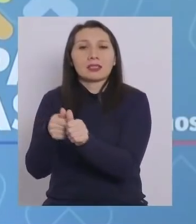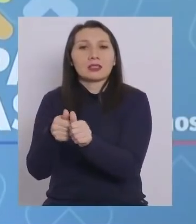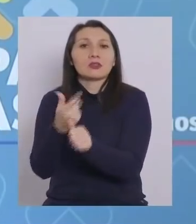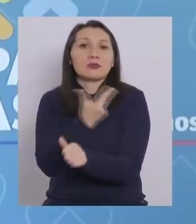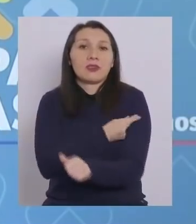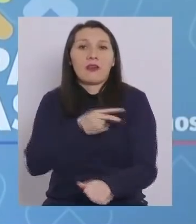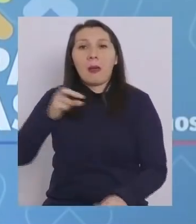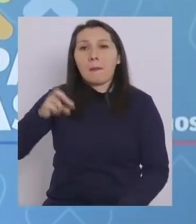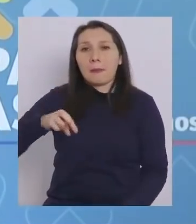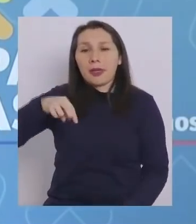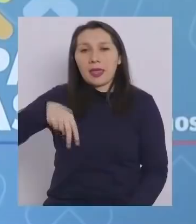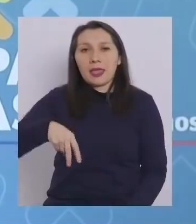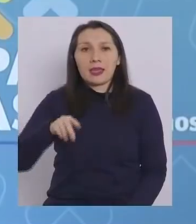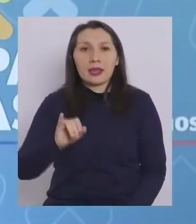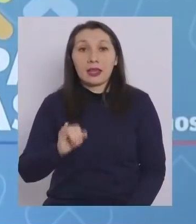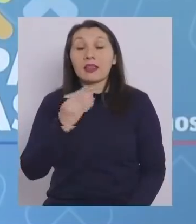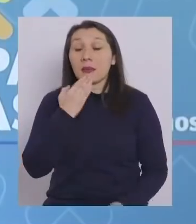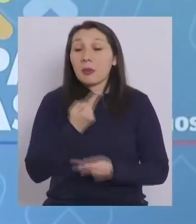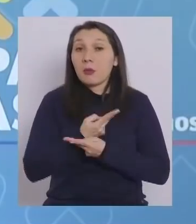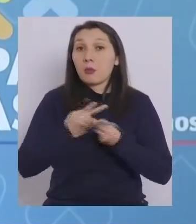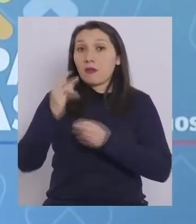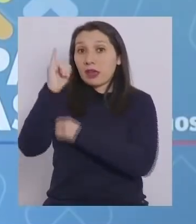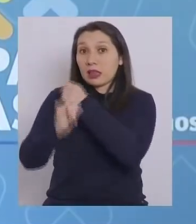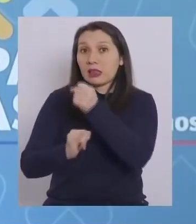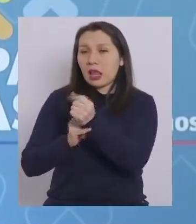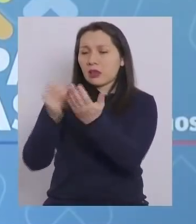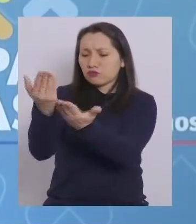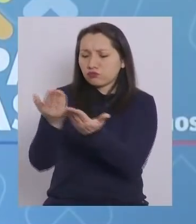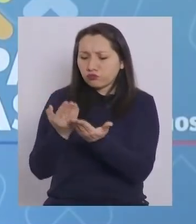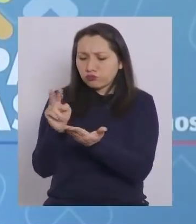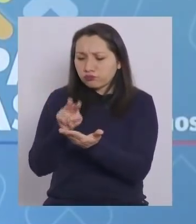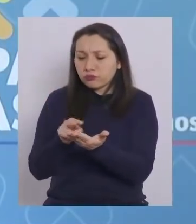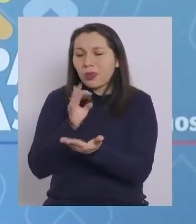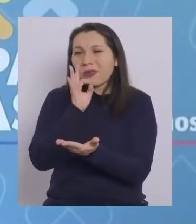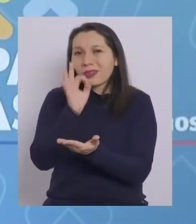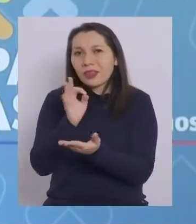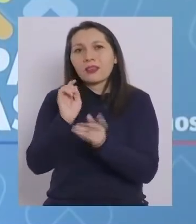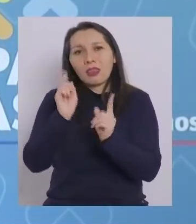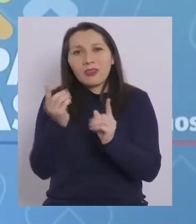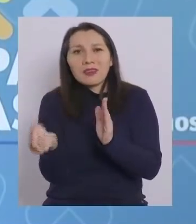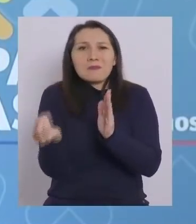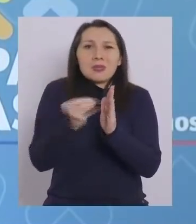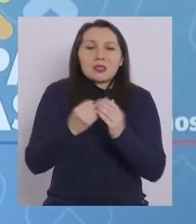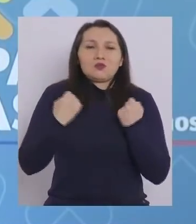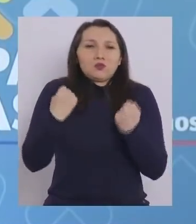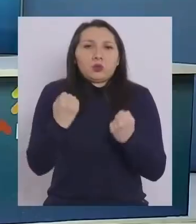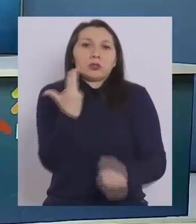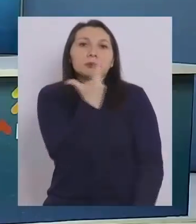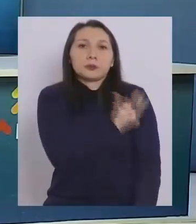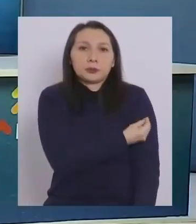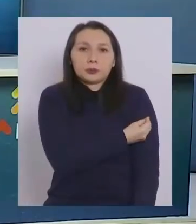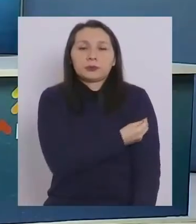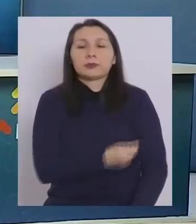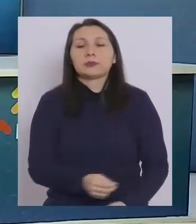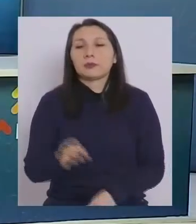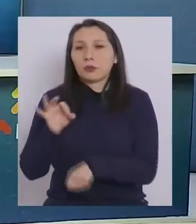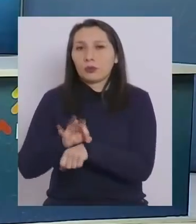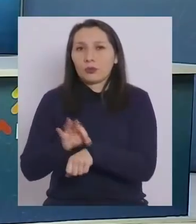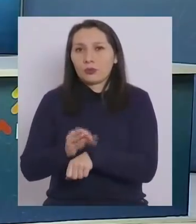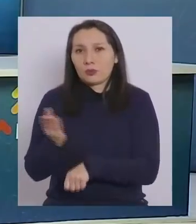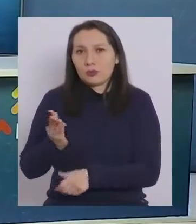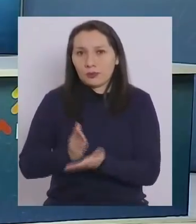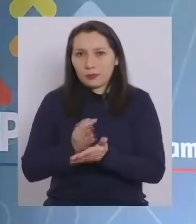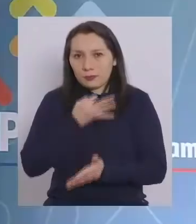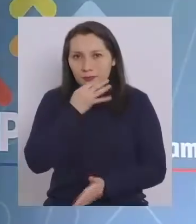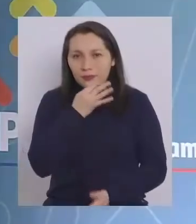PNI, y, además, publicaciones internacionales, comenzar con esta dosis de refuerzo. Doctora Daza, por favor, tiene la palabra.